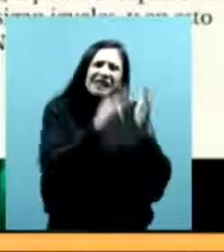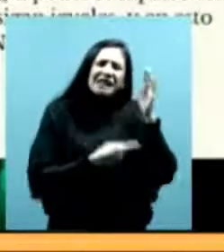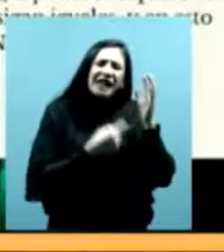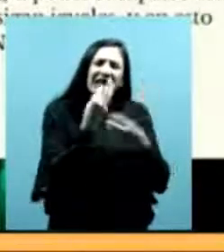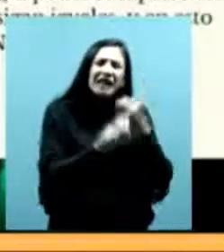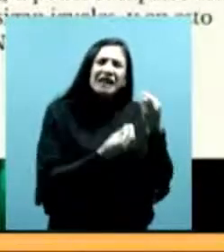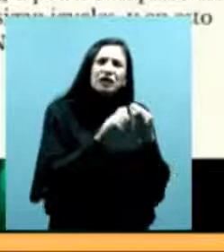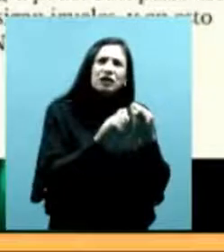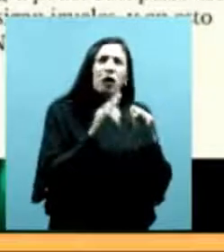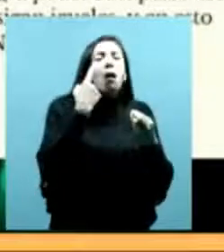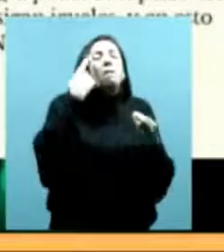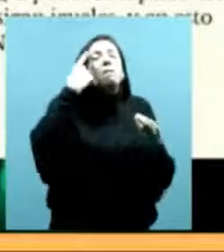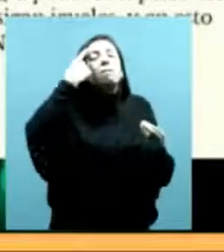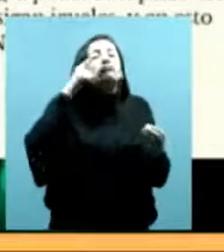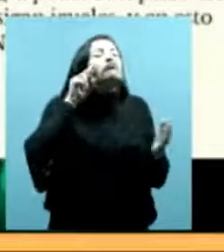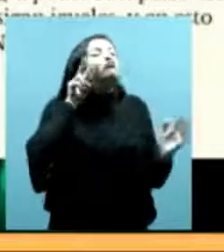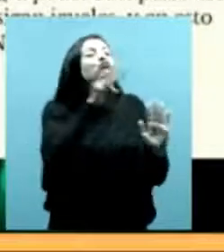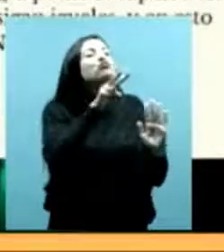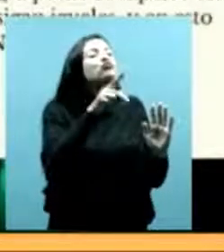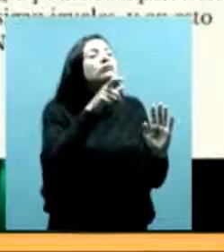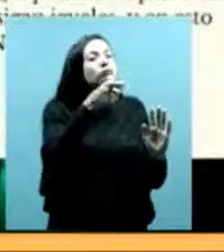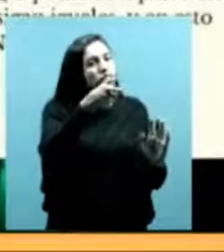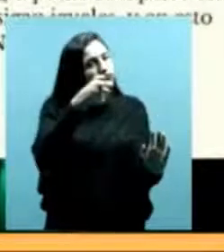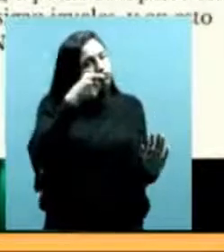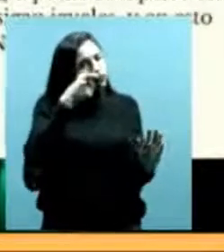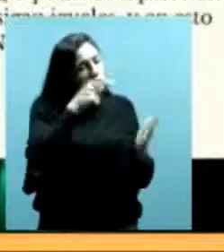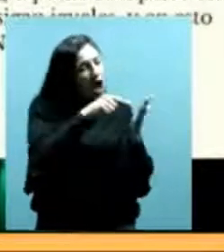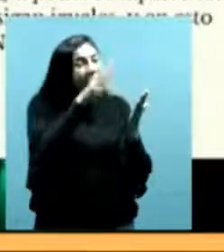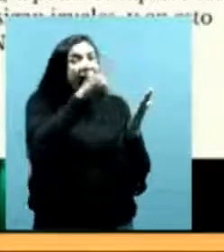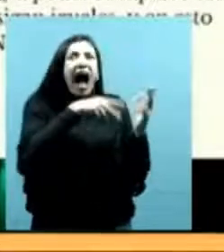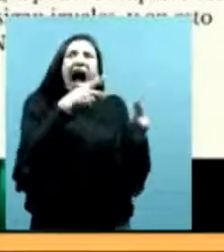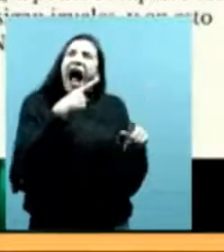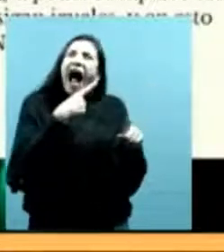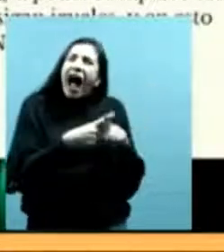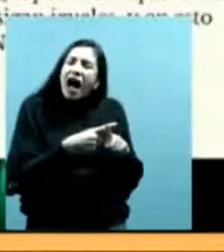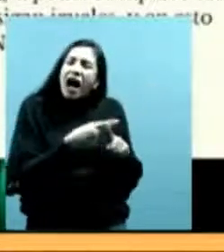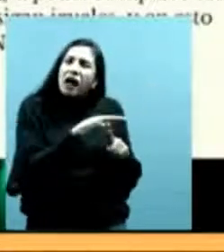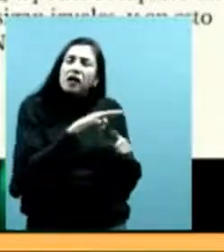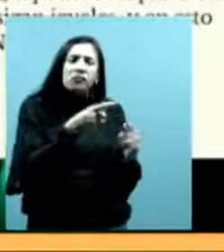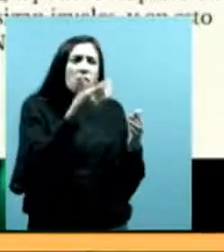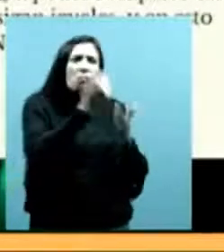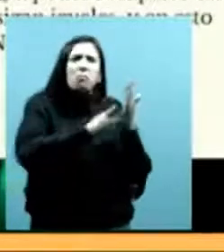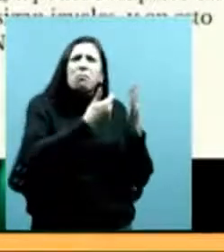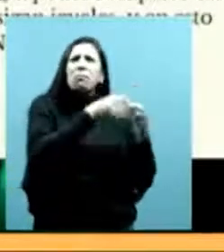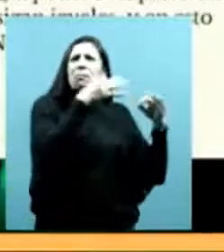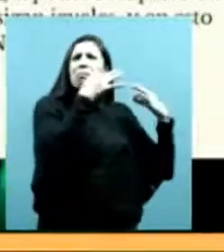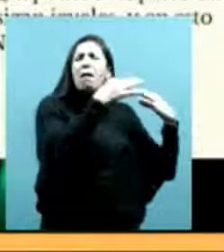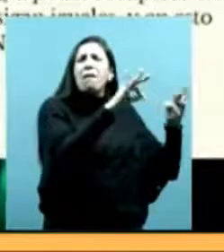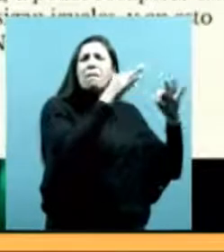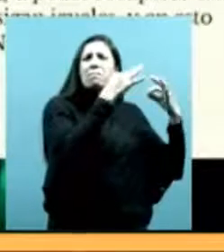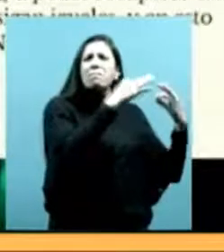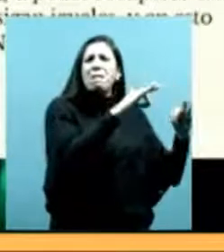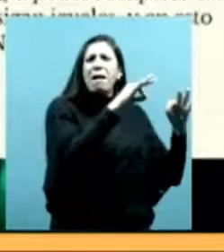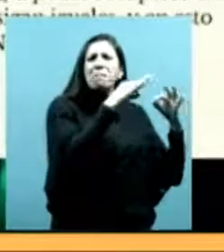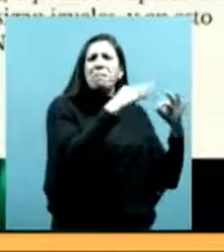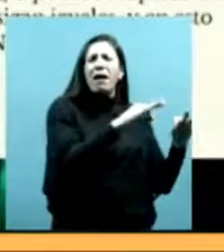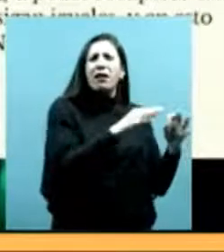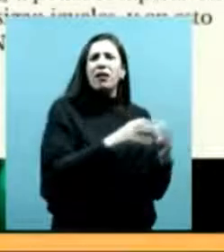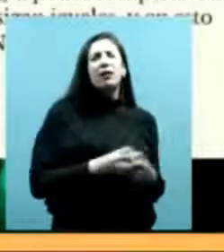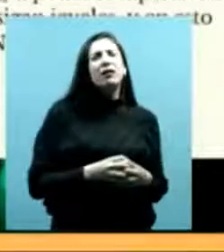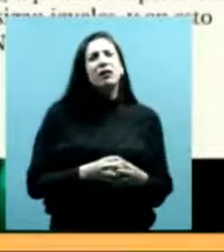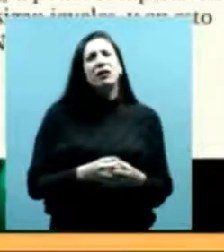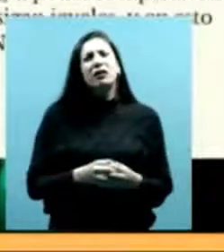para su pensión. Esto lo dice en 2001. Pero esta idea de que los papeles que les corresponden a ellos quedan tirados,